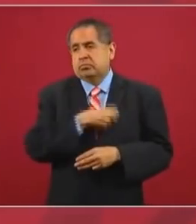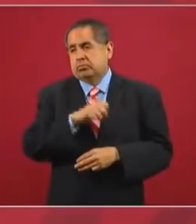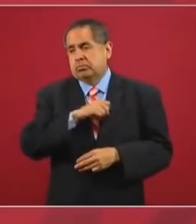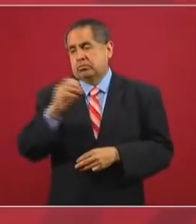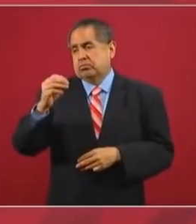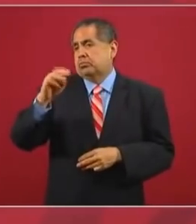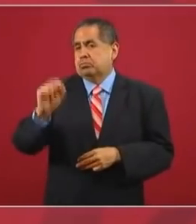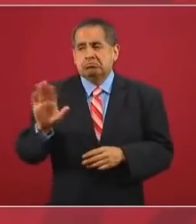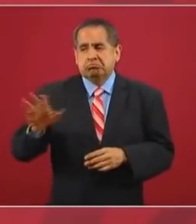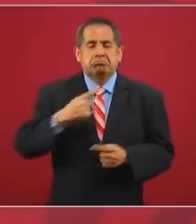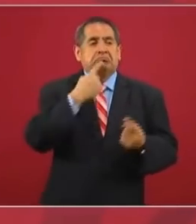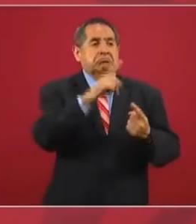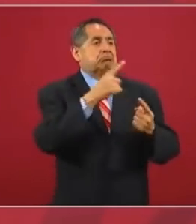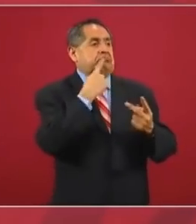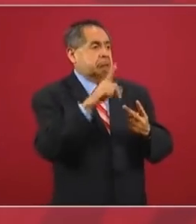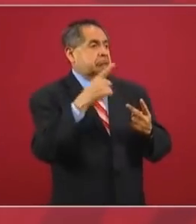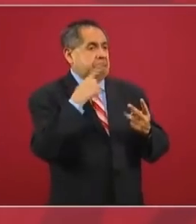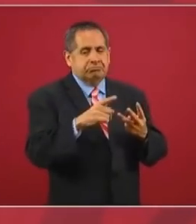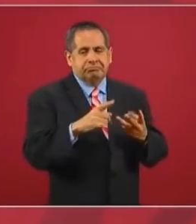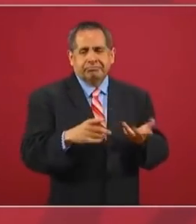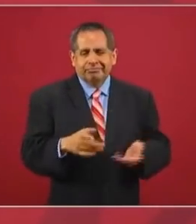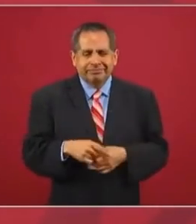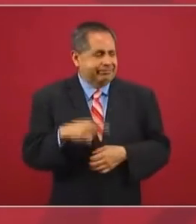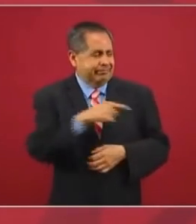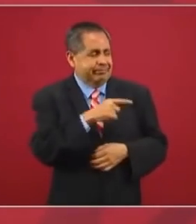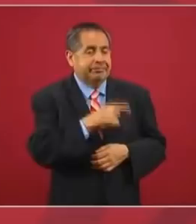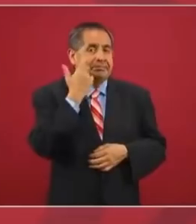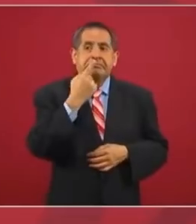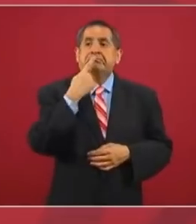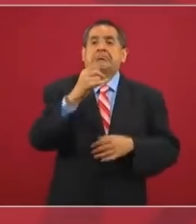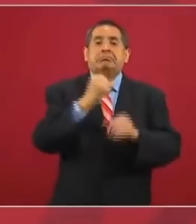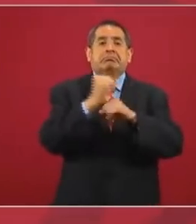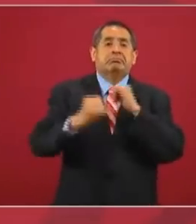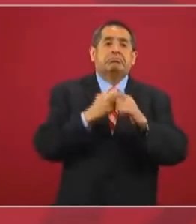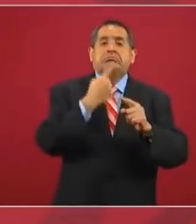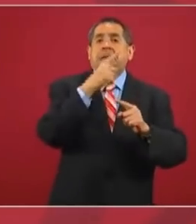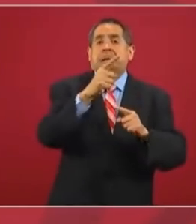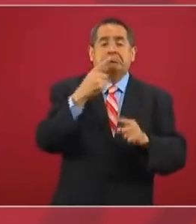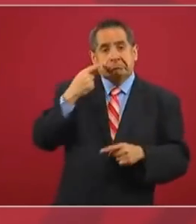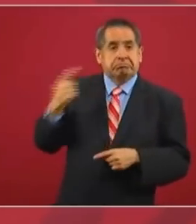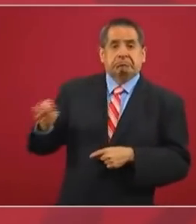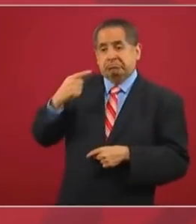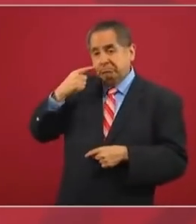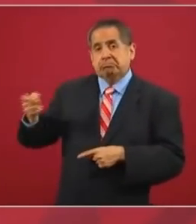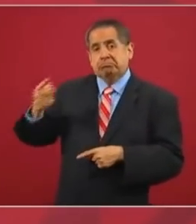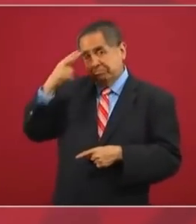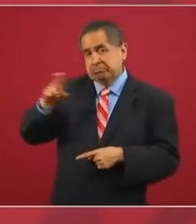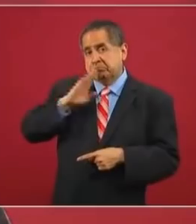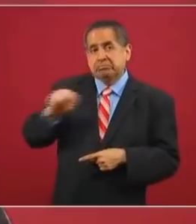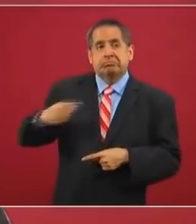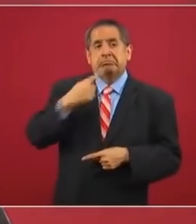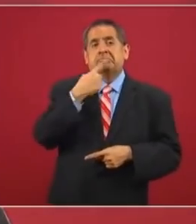a todos los organismos internacionales, a hacer acusaciones, pero